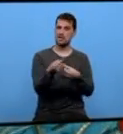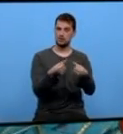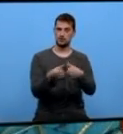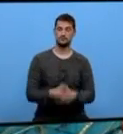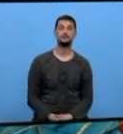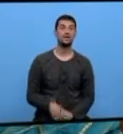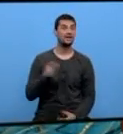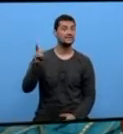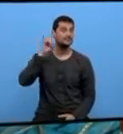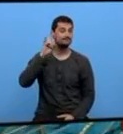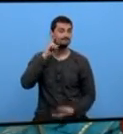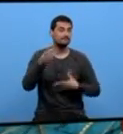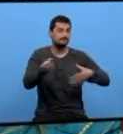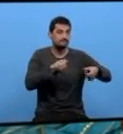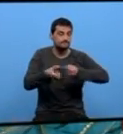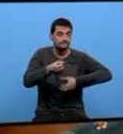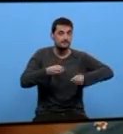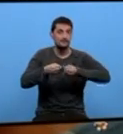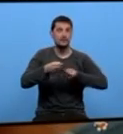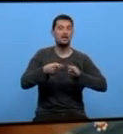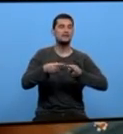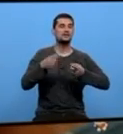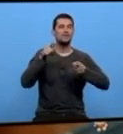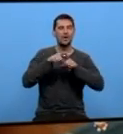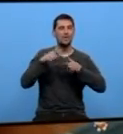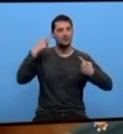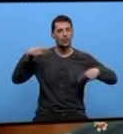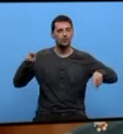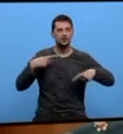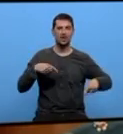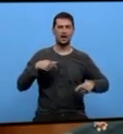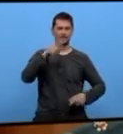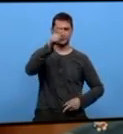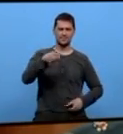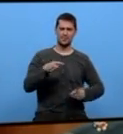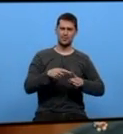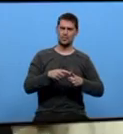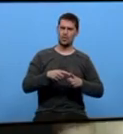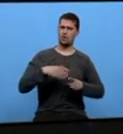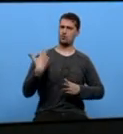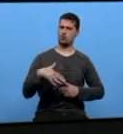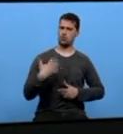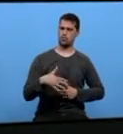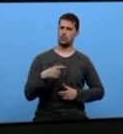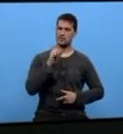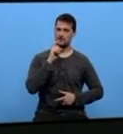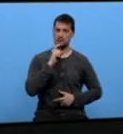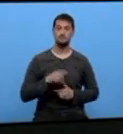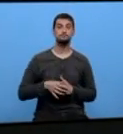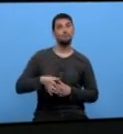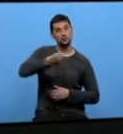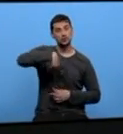Así soa o repeniqueo dos palillos e a música que interpretan con mestrías en caixeiras Necesitamos ir